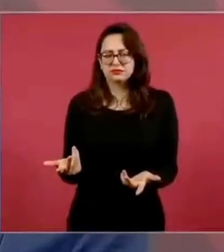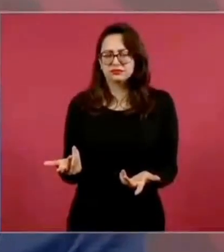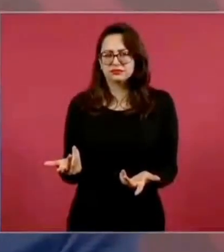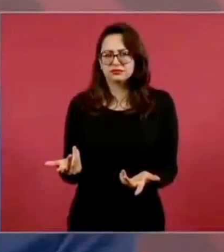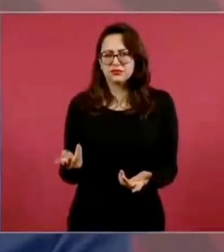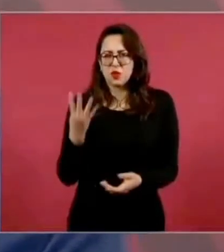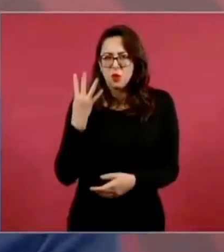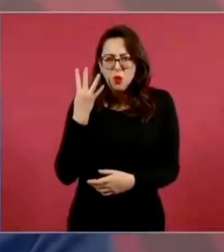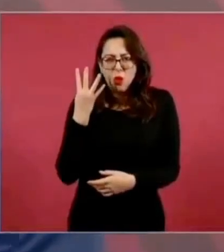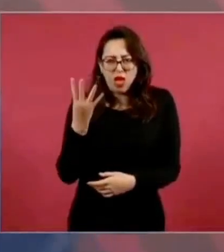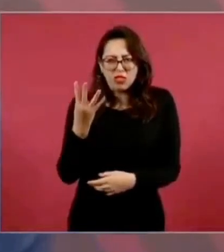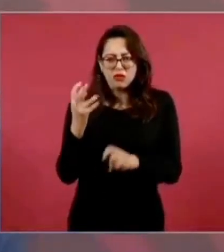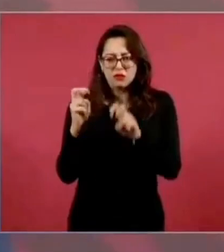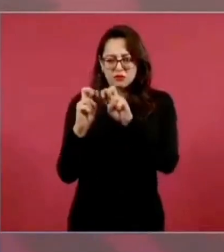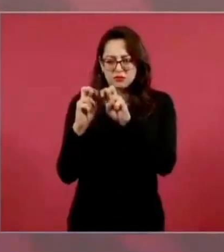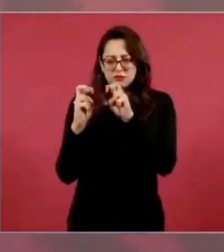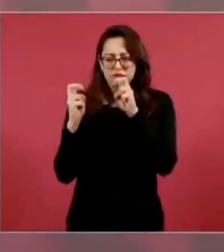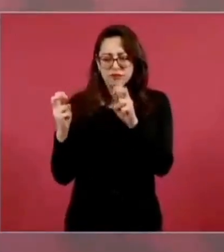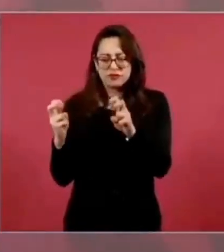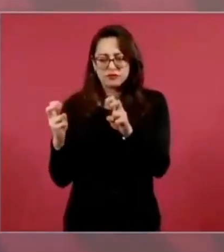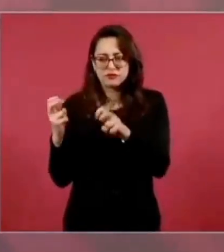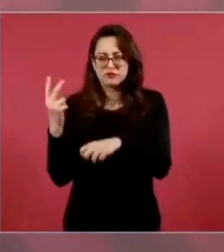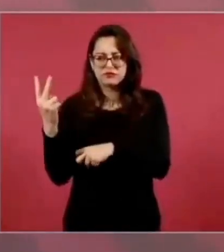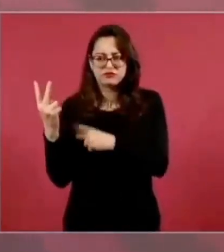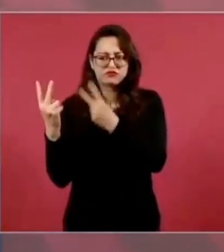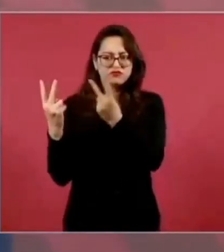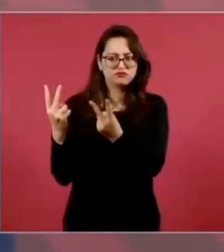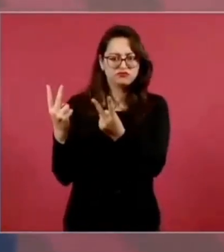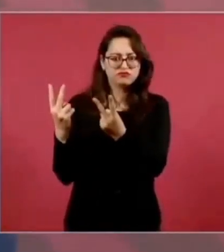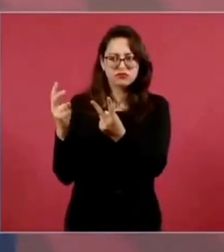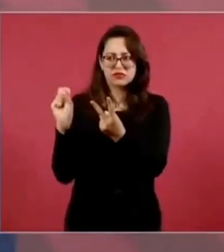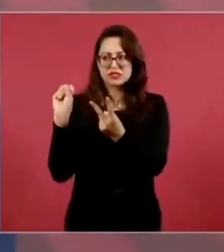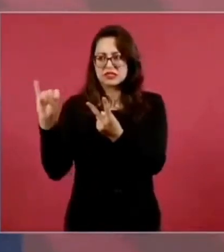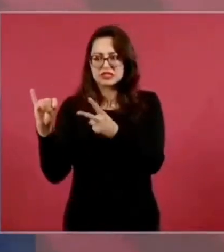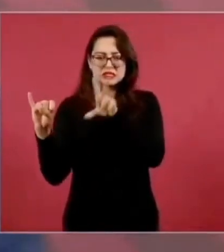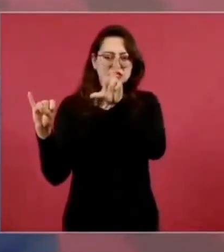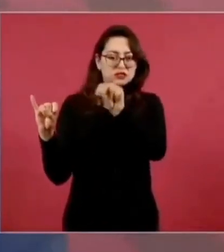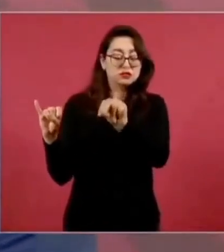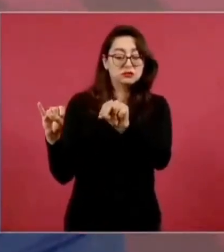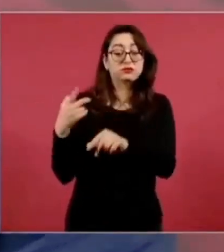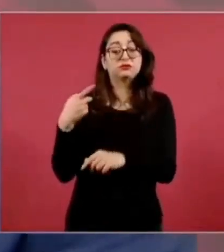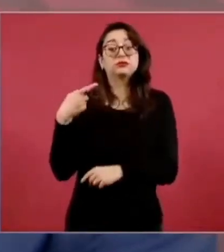Pero como uno de estos ministros conservadores